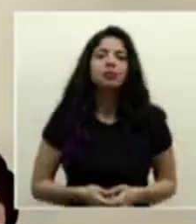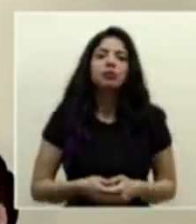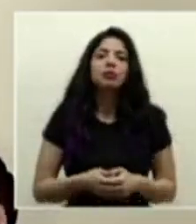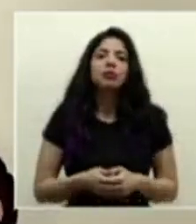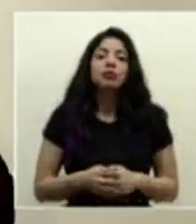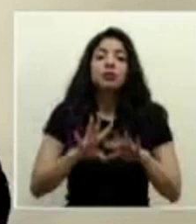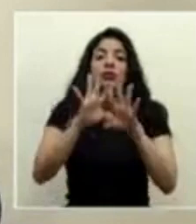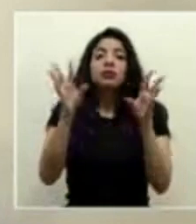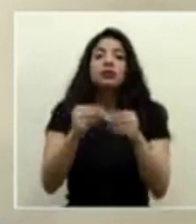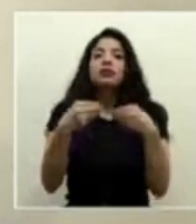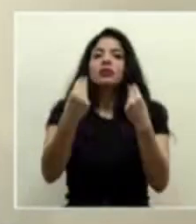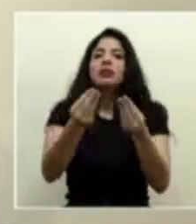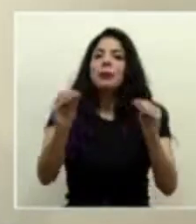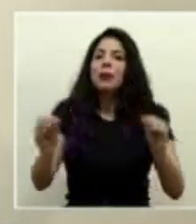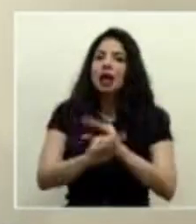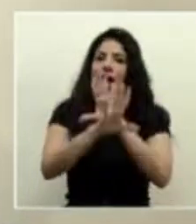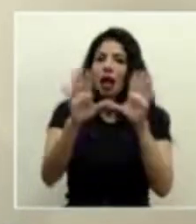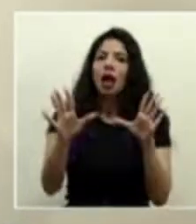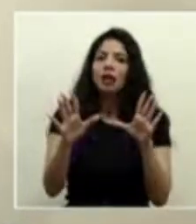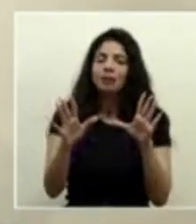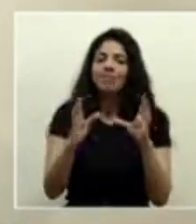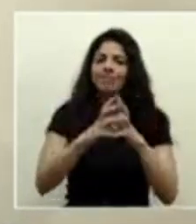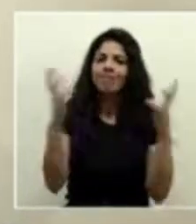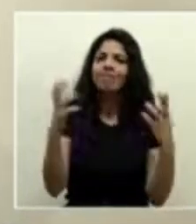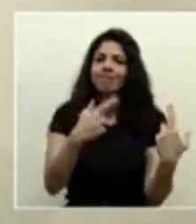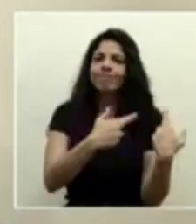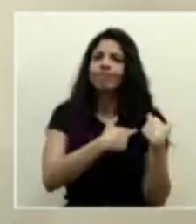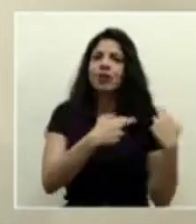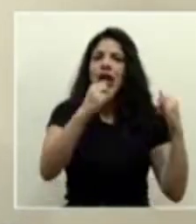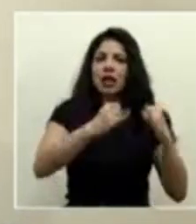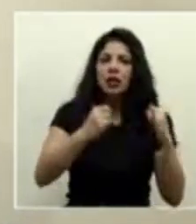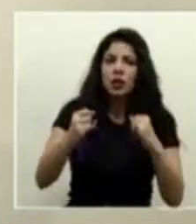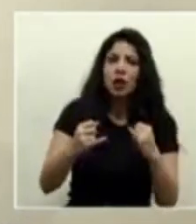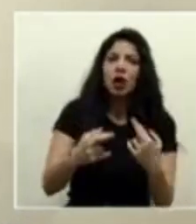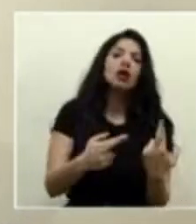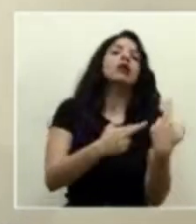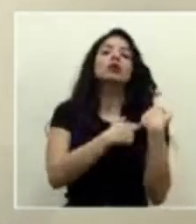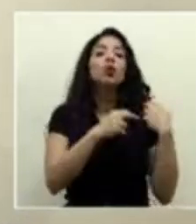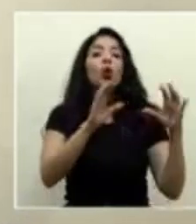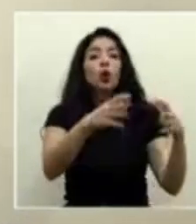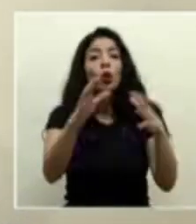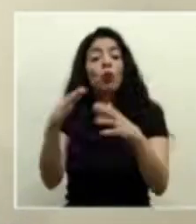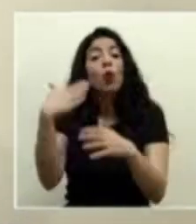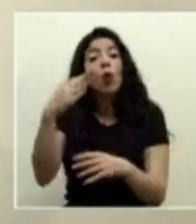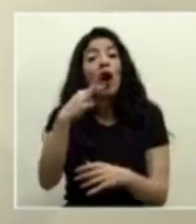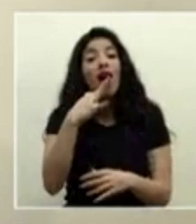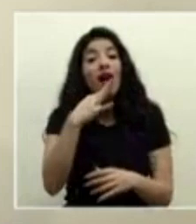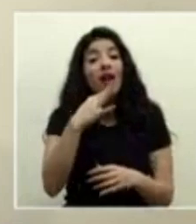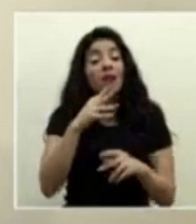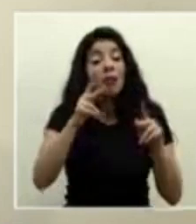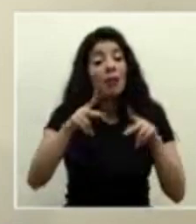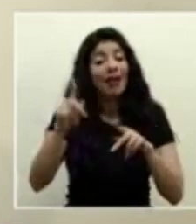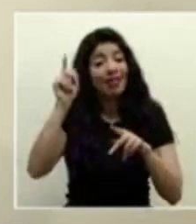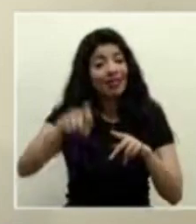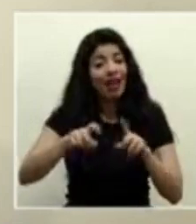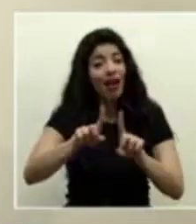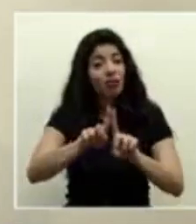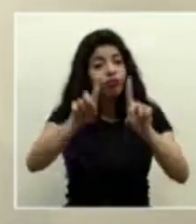Y eso nos hace más claro la evidente responsabilidad individual y colectiva y que cuando aquí hablamos de distanciamiento físico